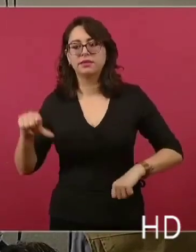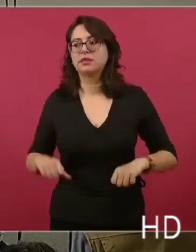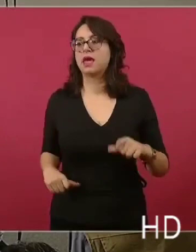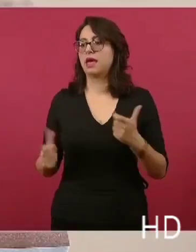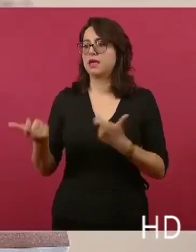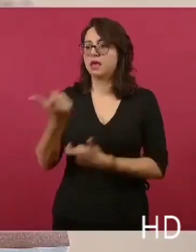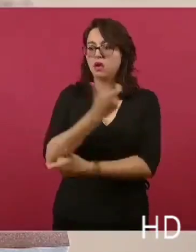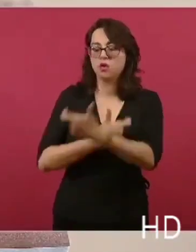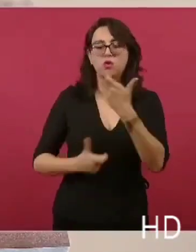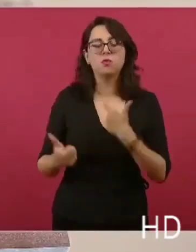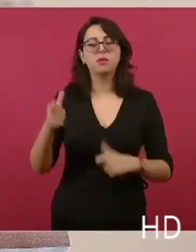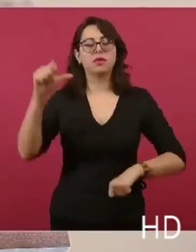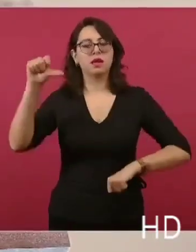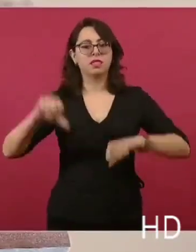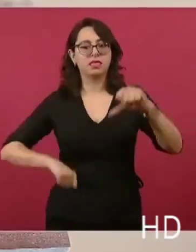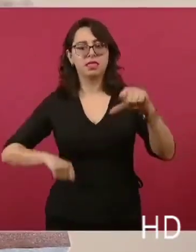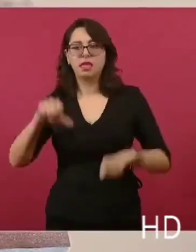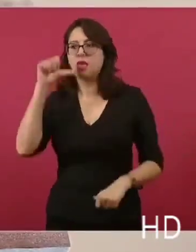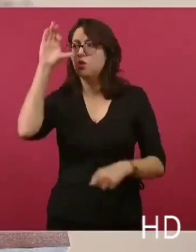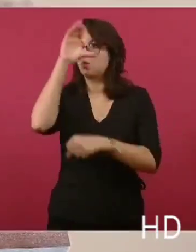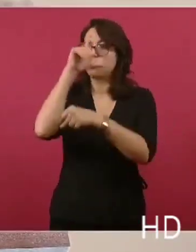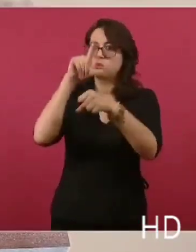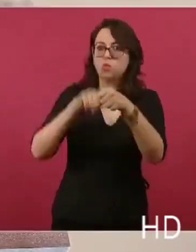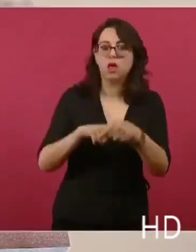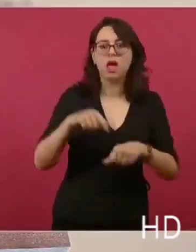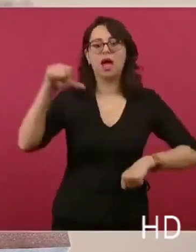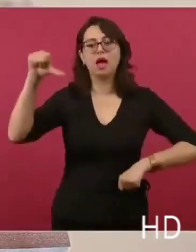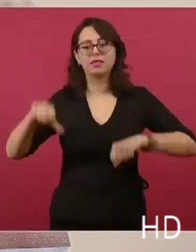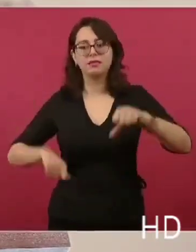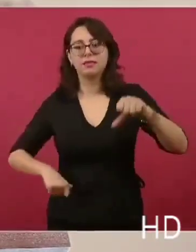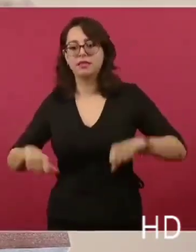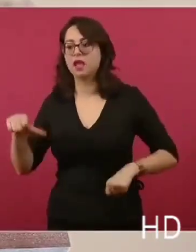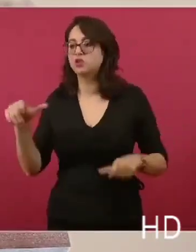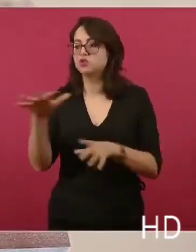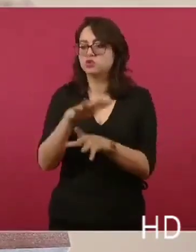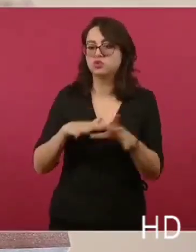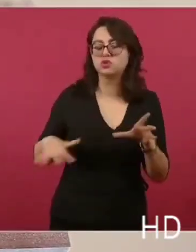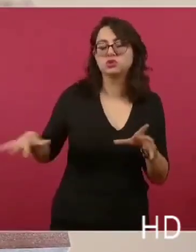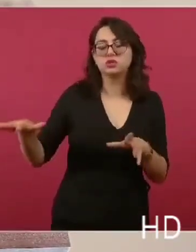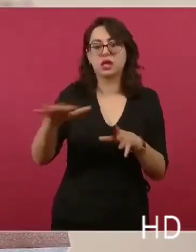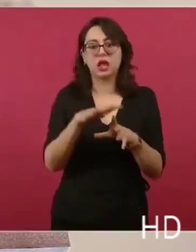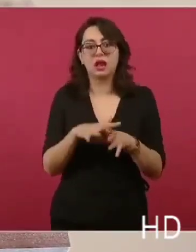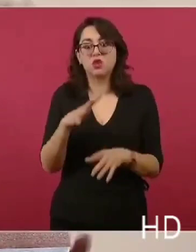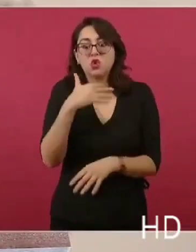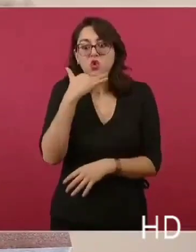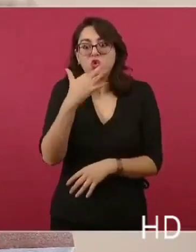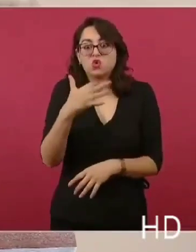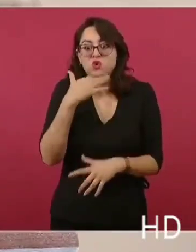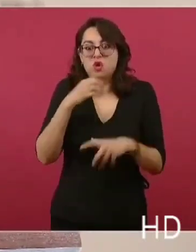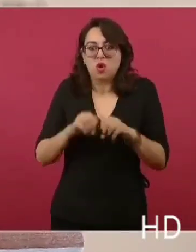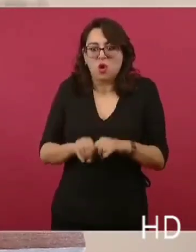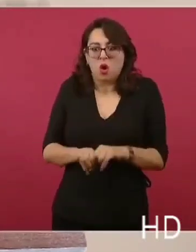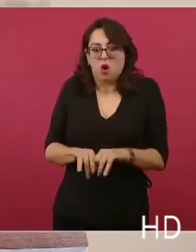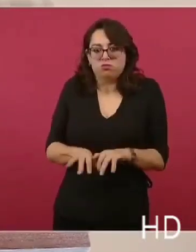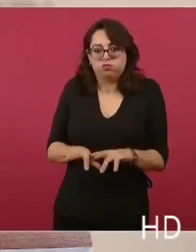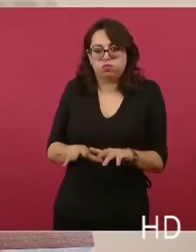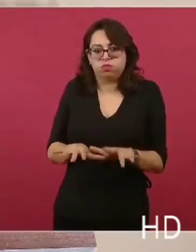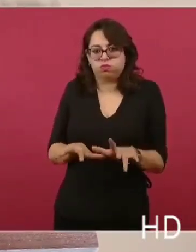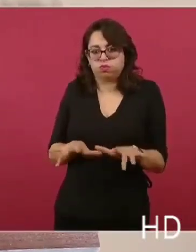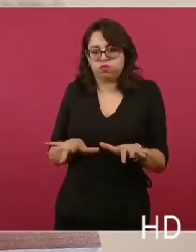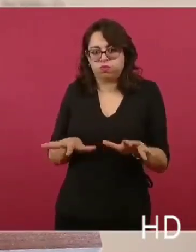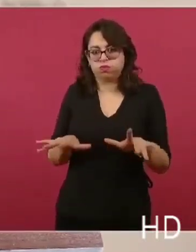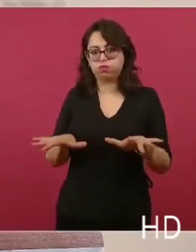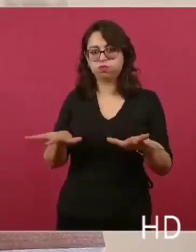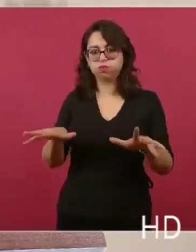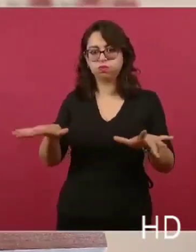sociales, culturales, etc. Un Estado corrupto se mete a todas partes y tiene que ir incorporando